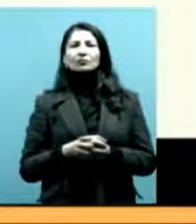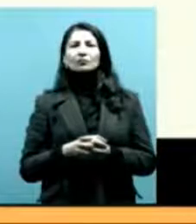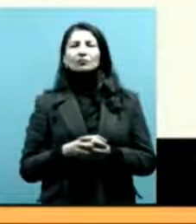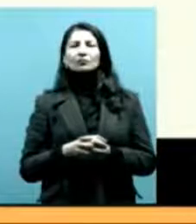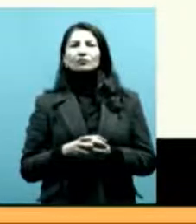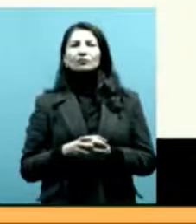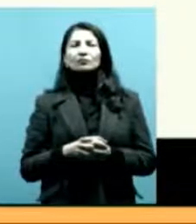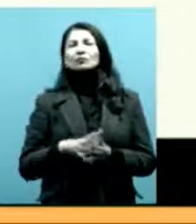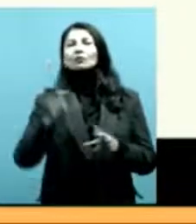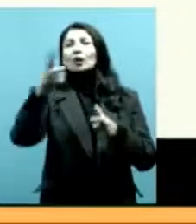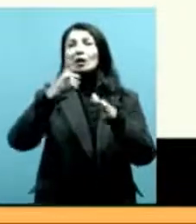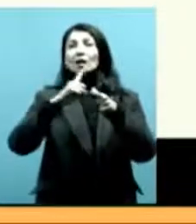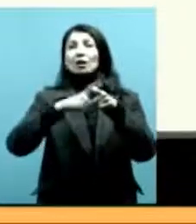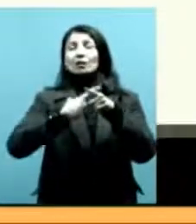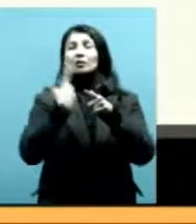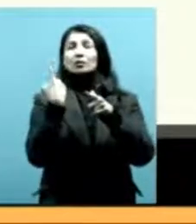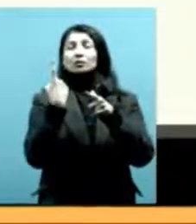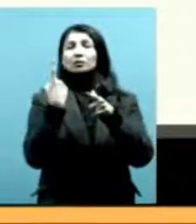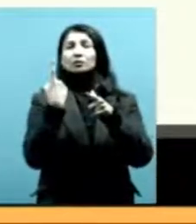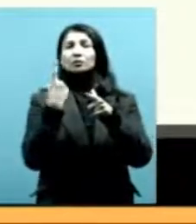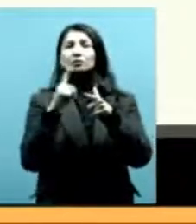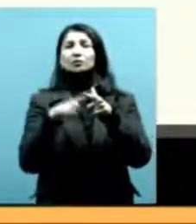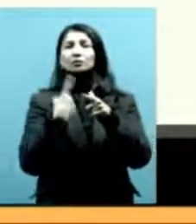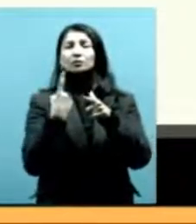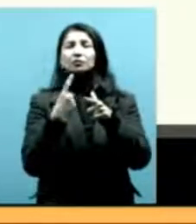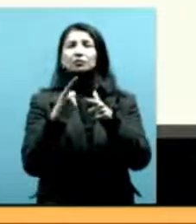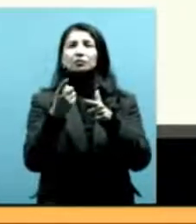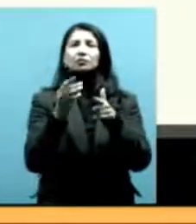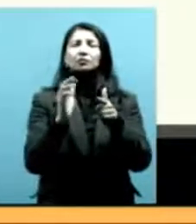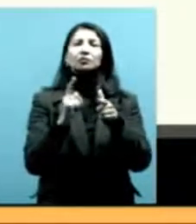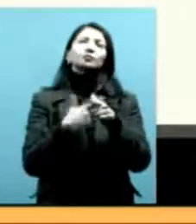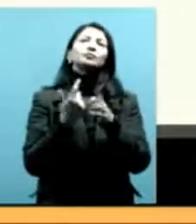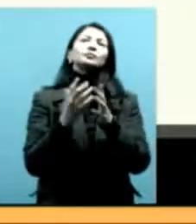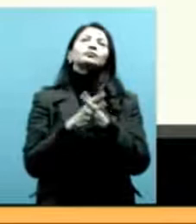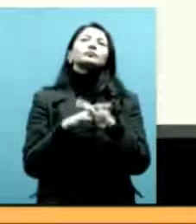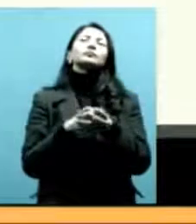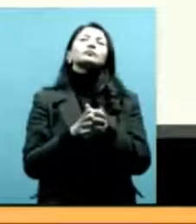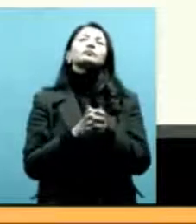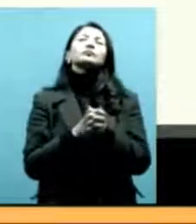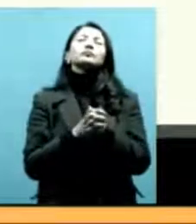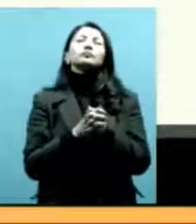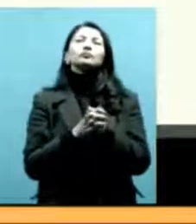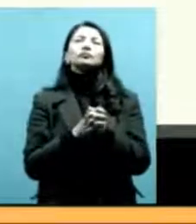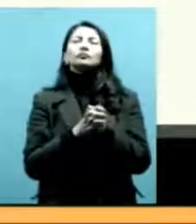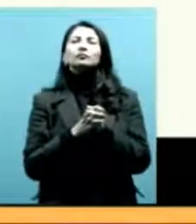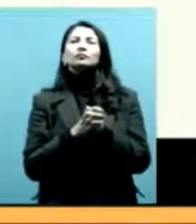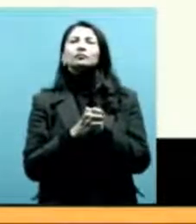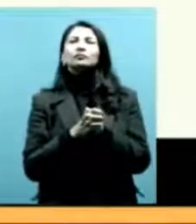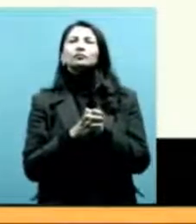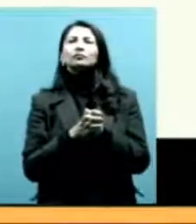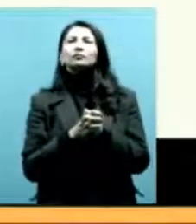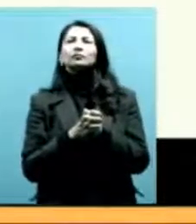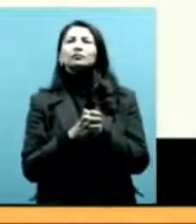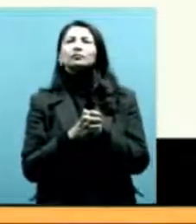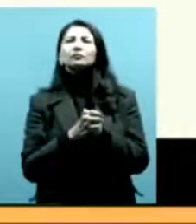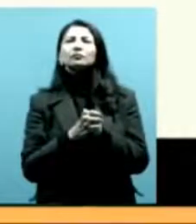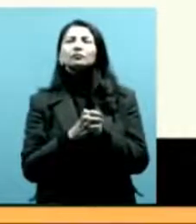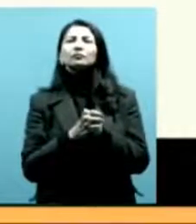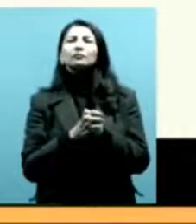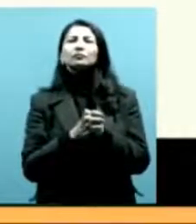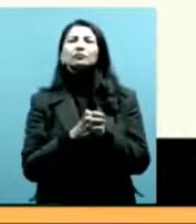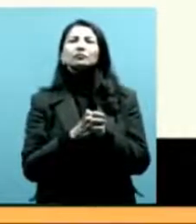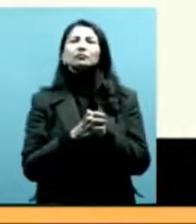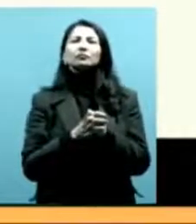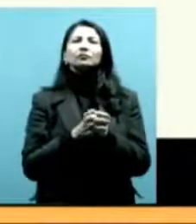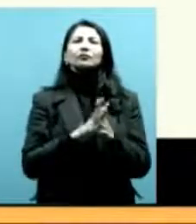Entonces, cuando lo plantea en relación con el archivo, lo que dice es que ese silencio se va produciendo en cuatro etapas diferentes.